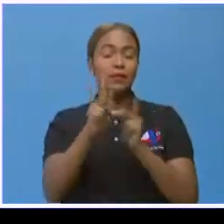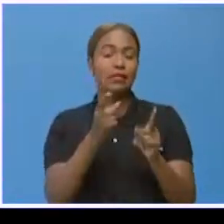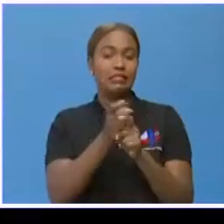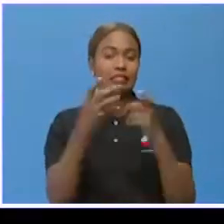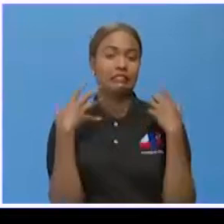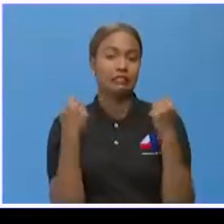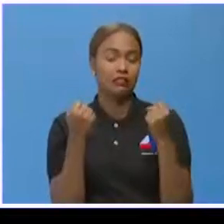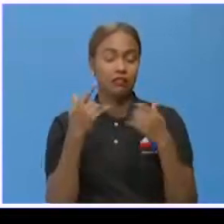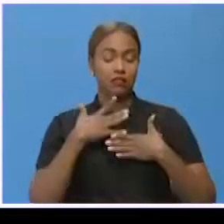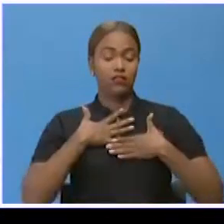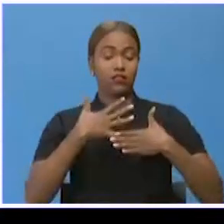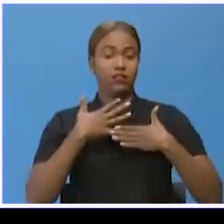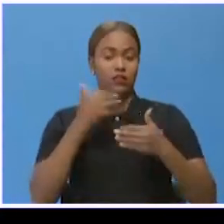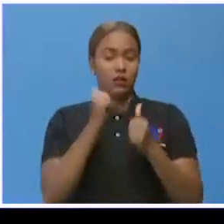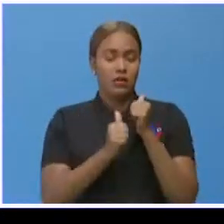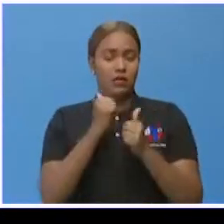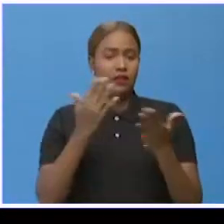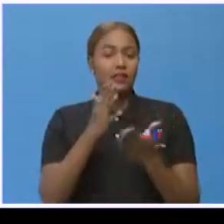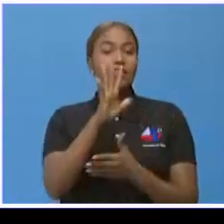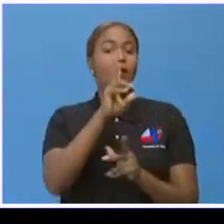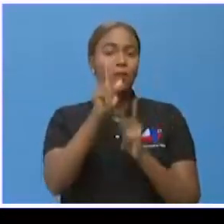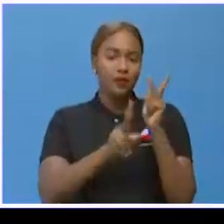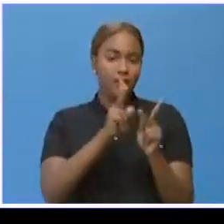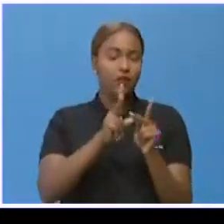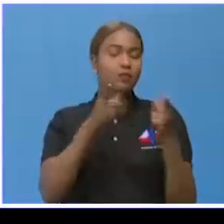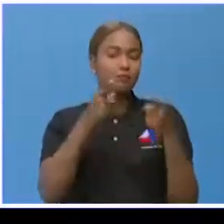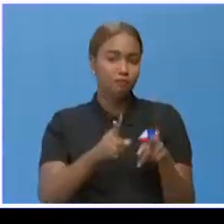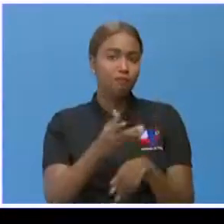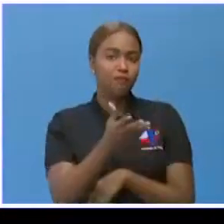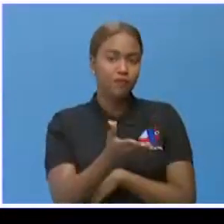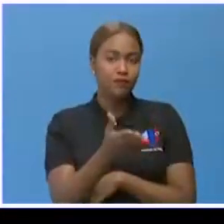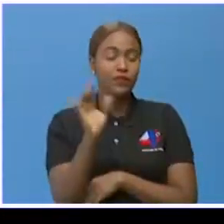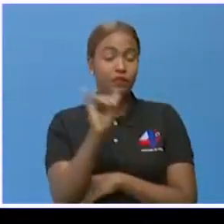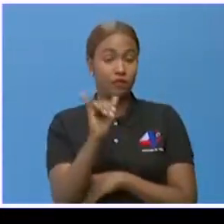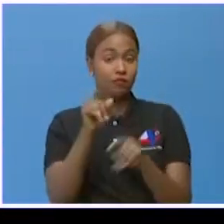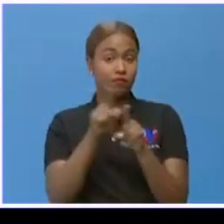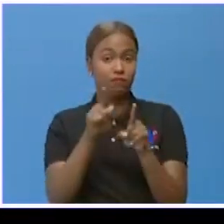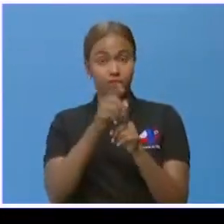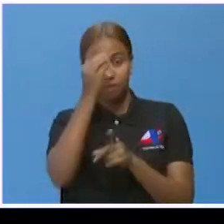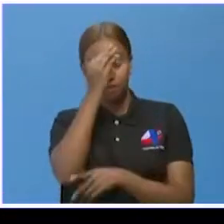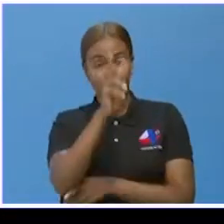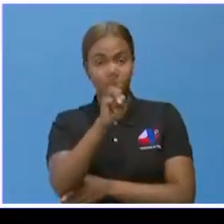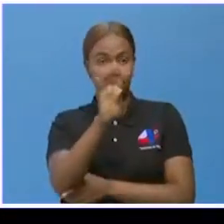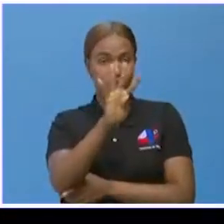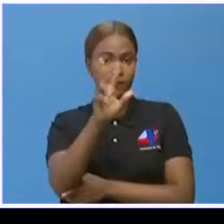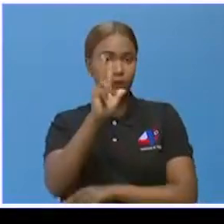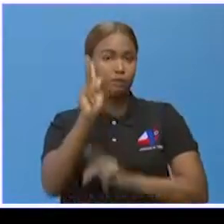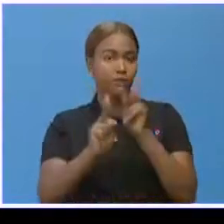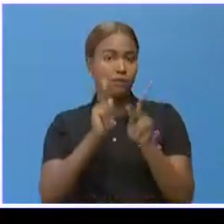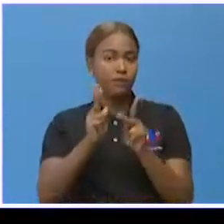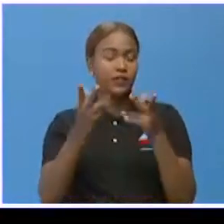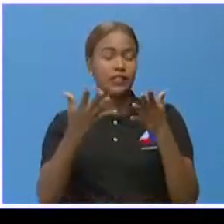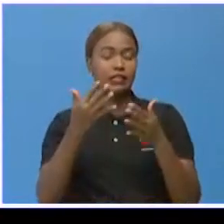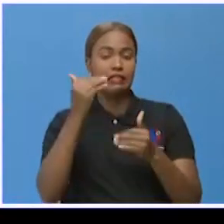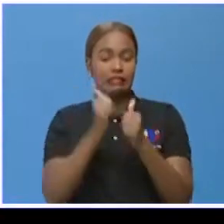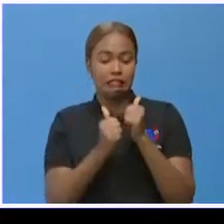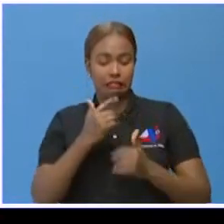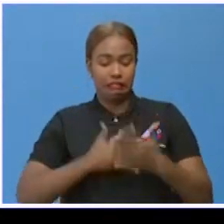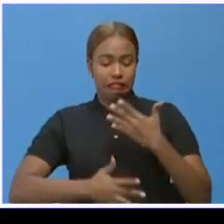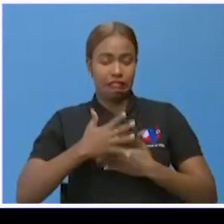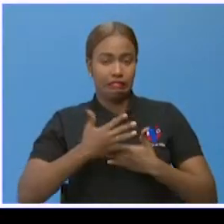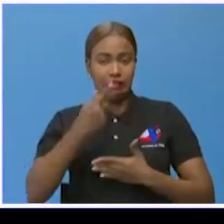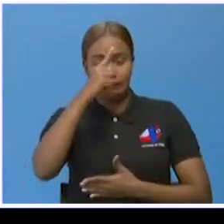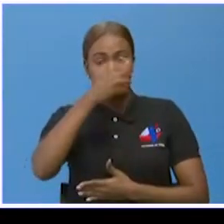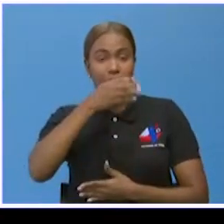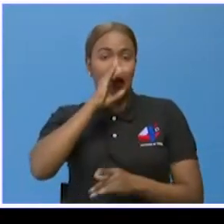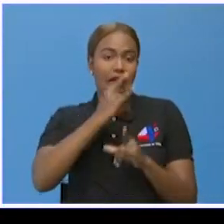mientras que por asfixia por inmersión, 5 personas resultaron afectadas. Igualmente indicó que 243 personas se intoxicaron por alcohol